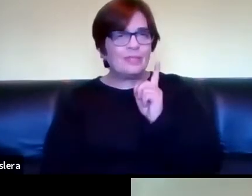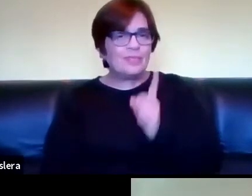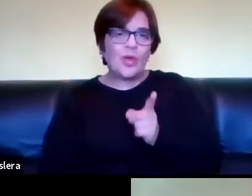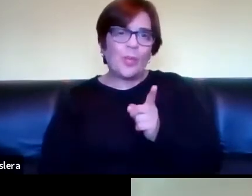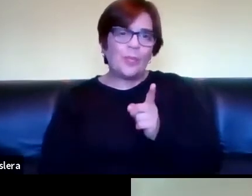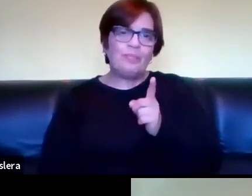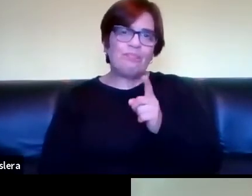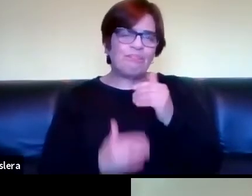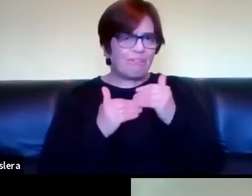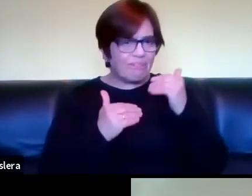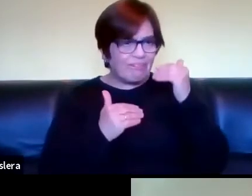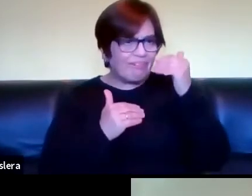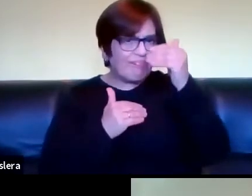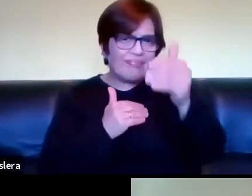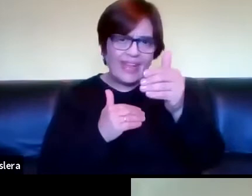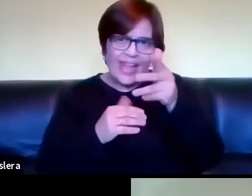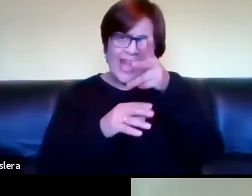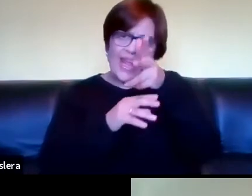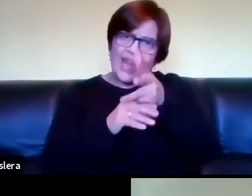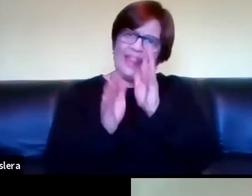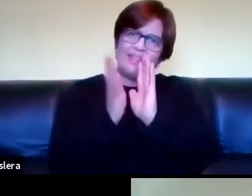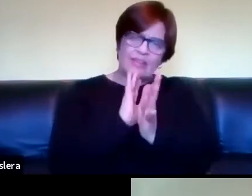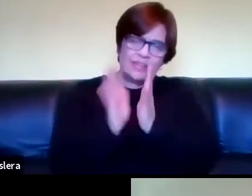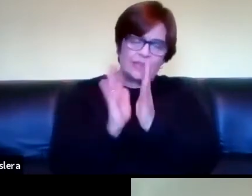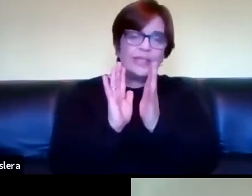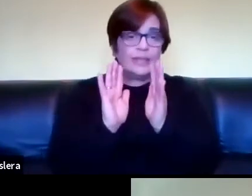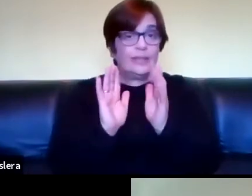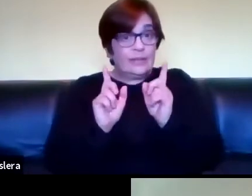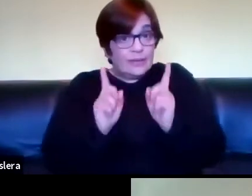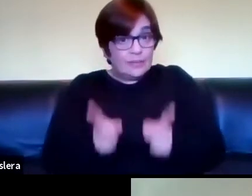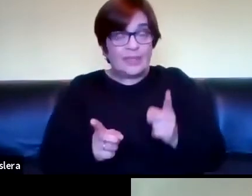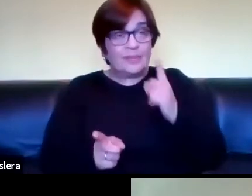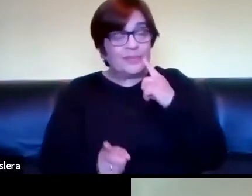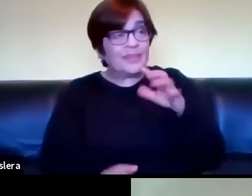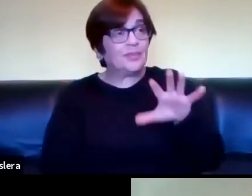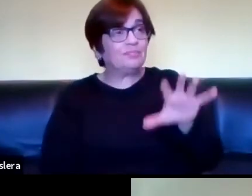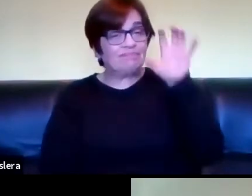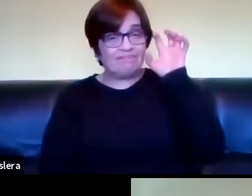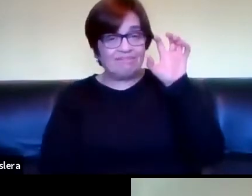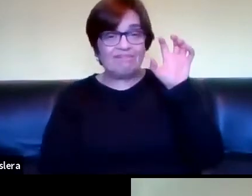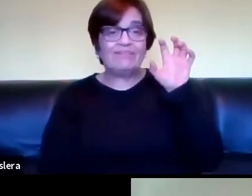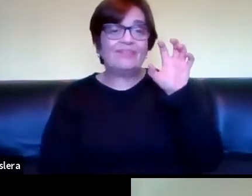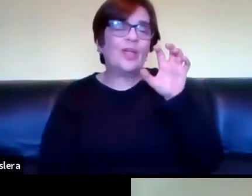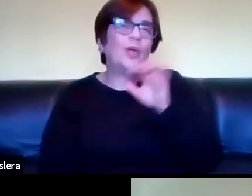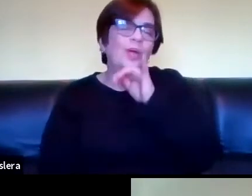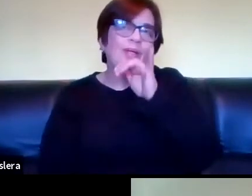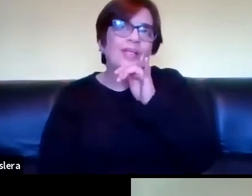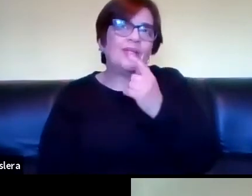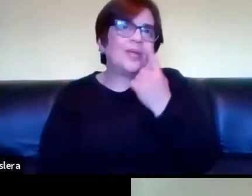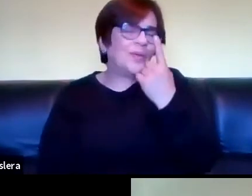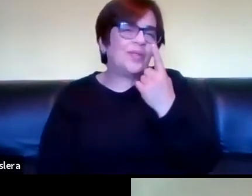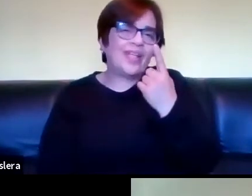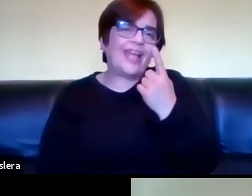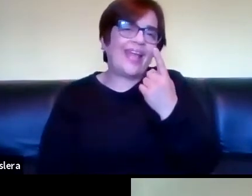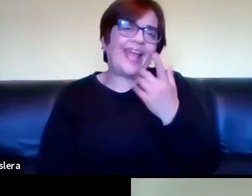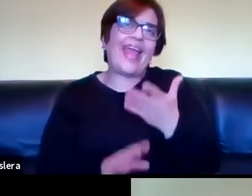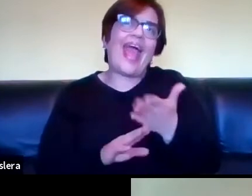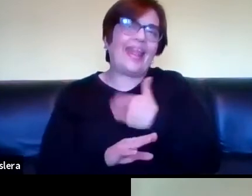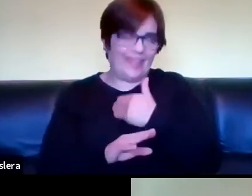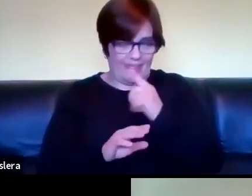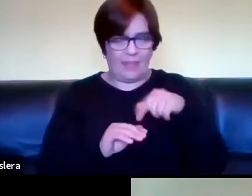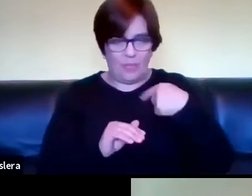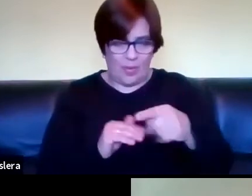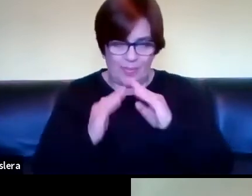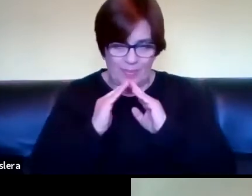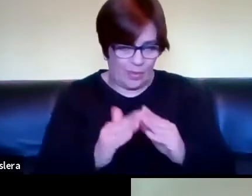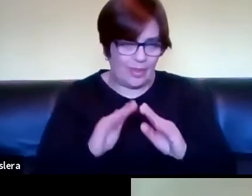textualidad diferida en lengua de señas y también me acordaba de una anécdota antes de hacerte después una pregunta